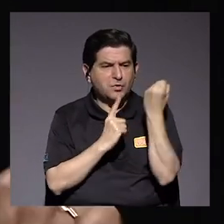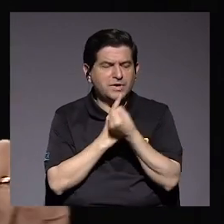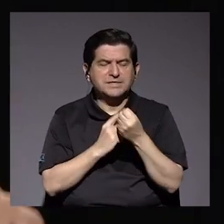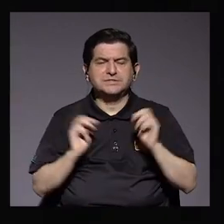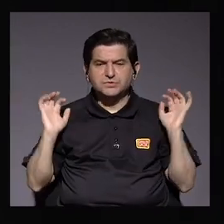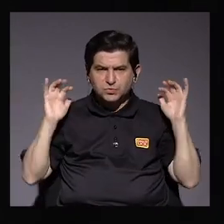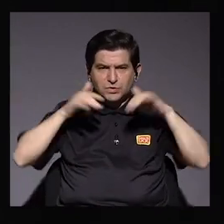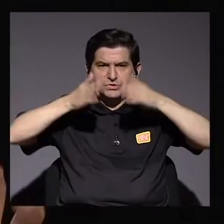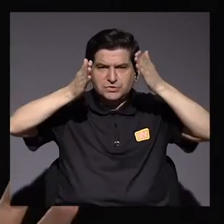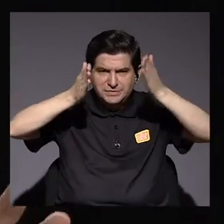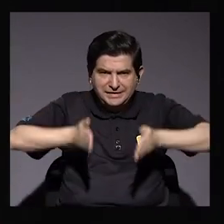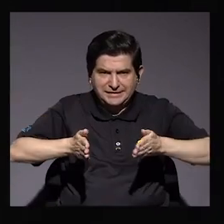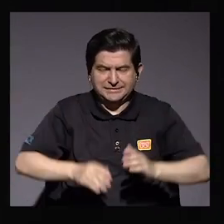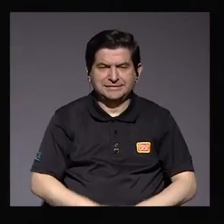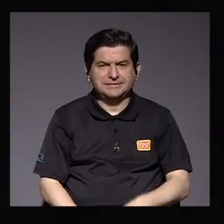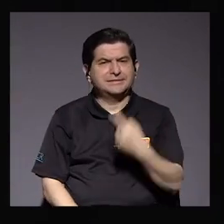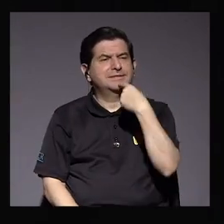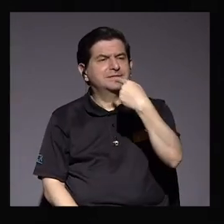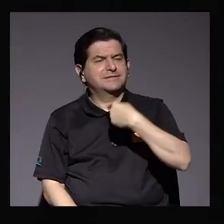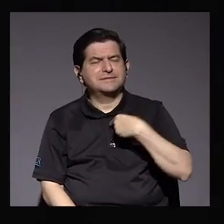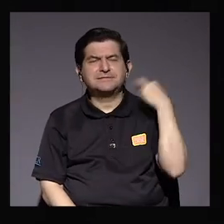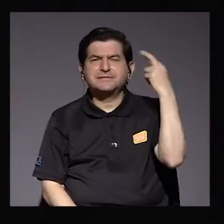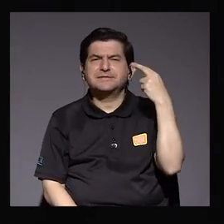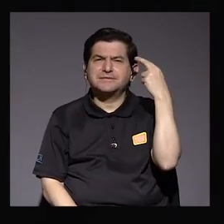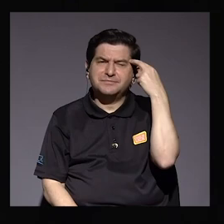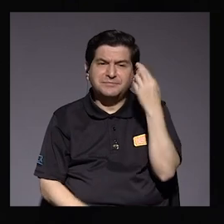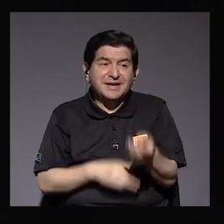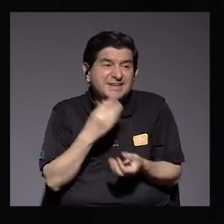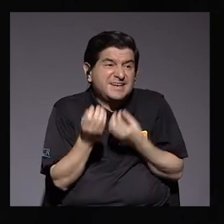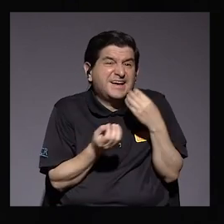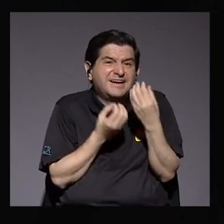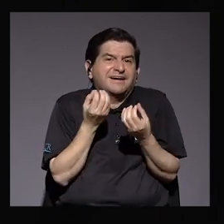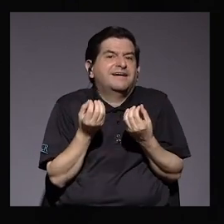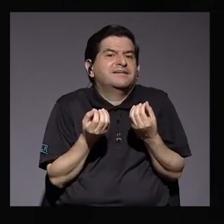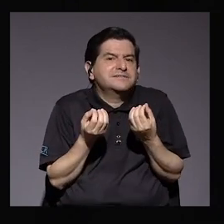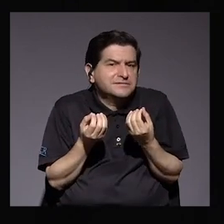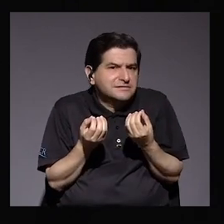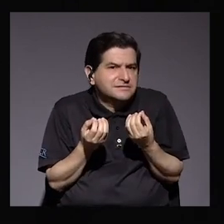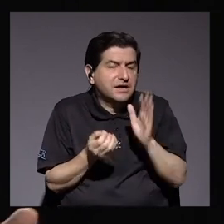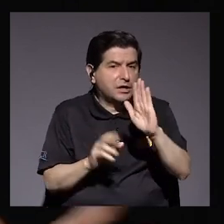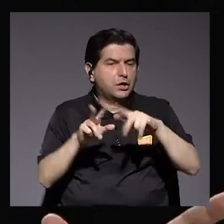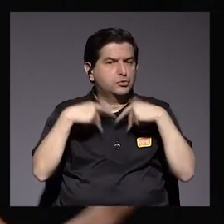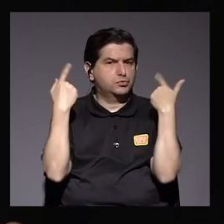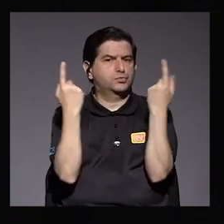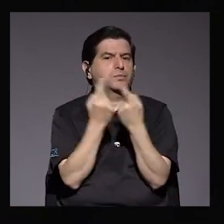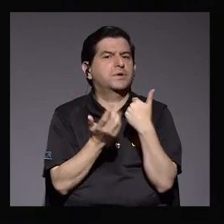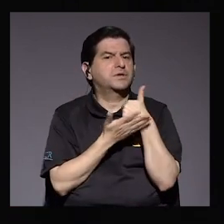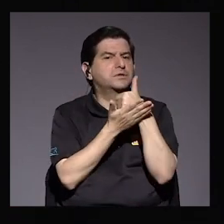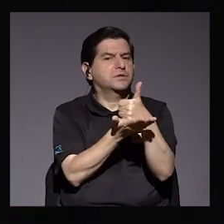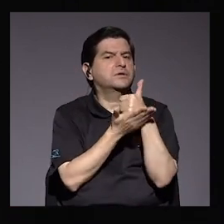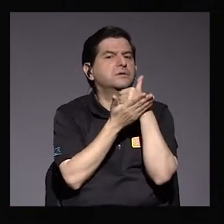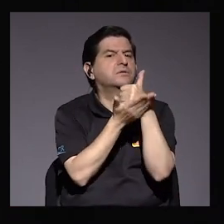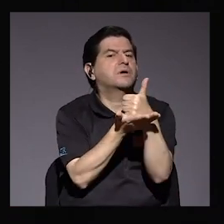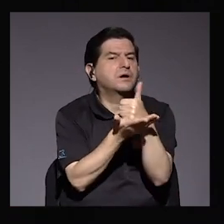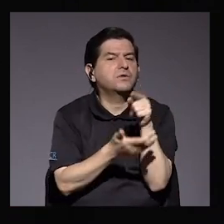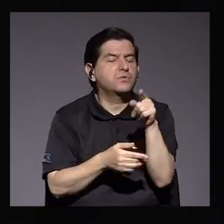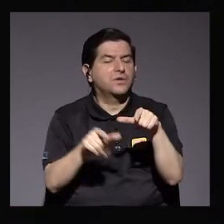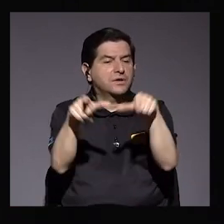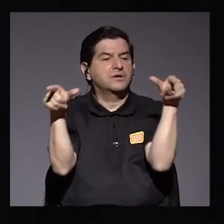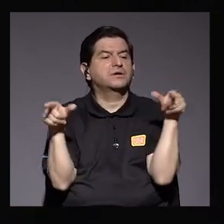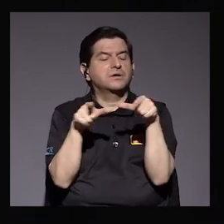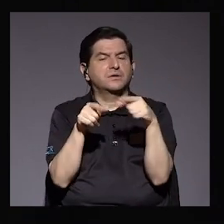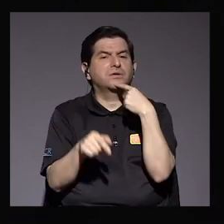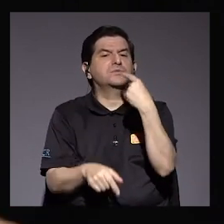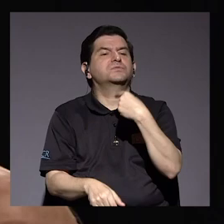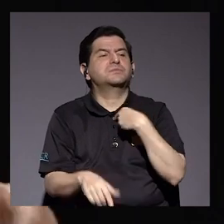migratorio usted me podría dar una reflexión desde qué se está haciendo desde su partido para colaborar mucho en esa zona